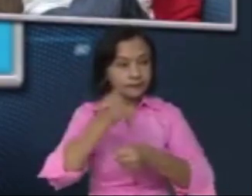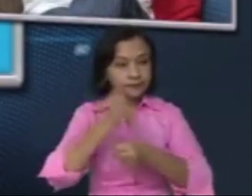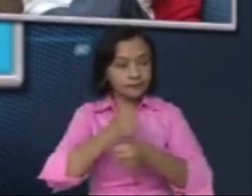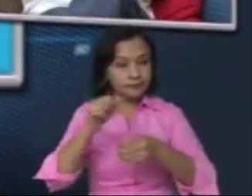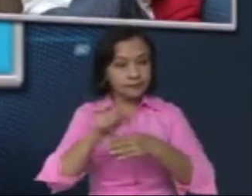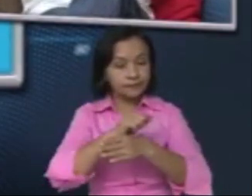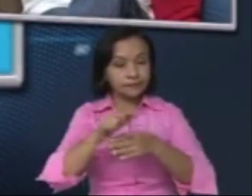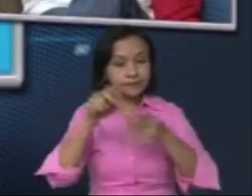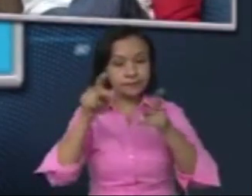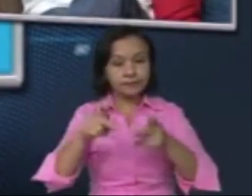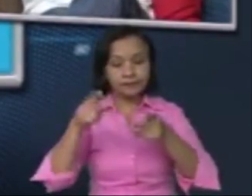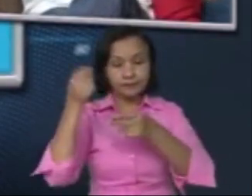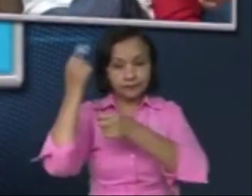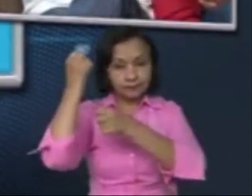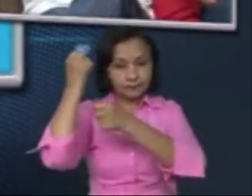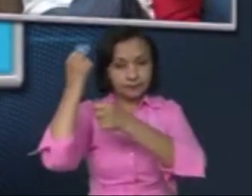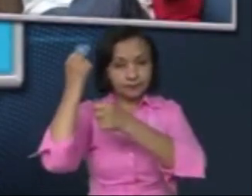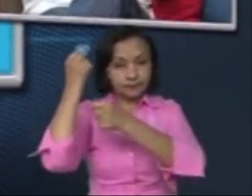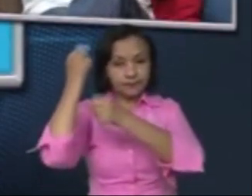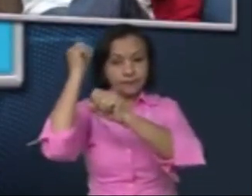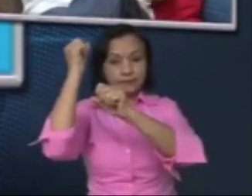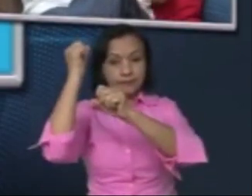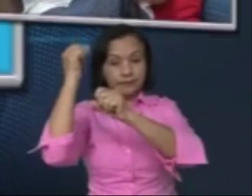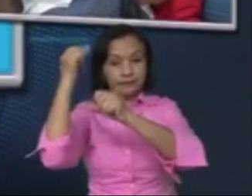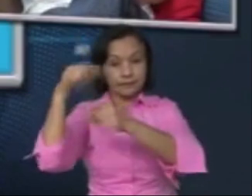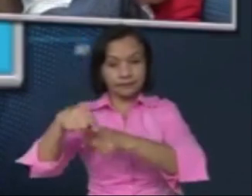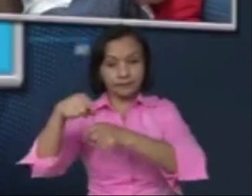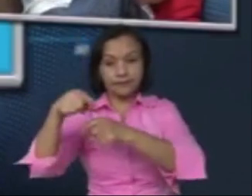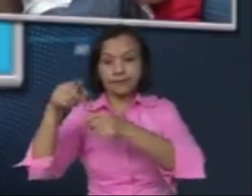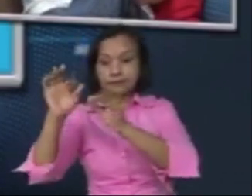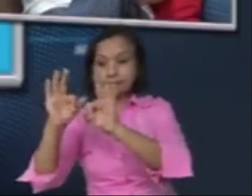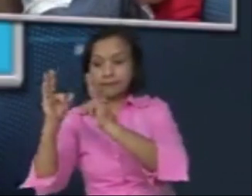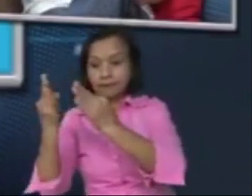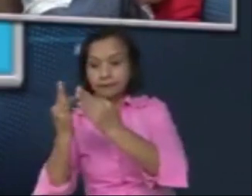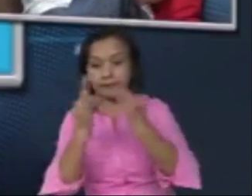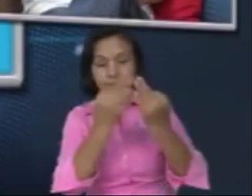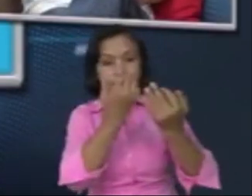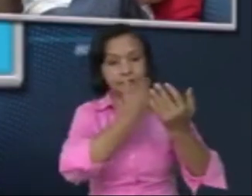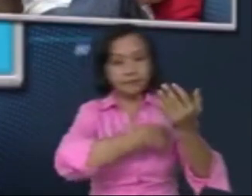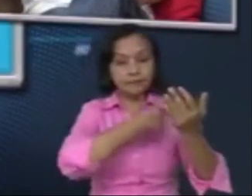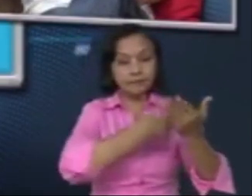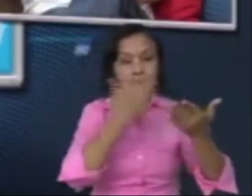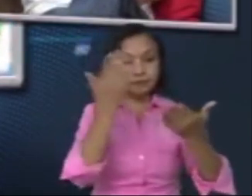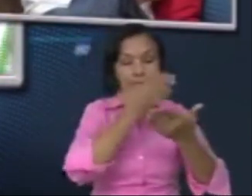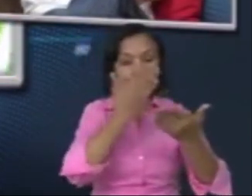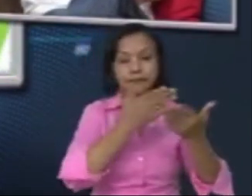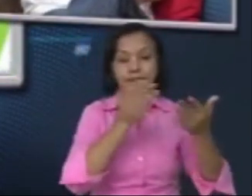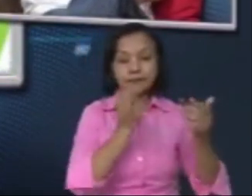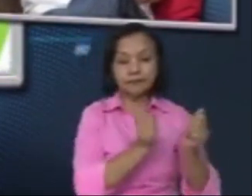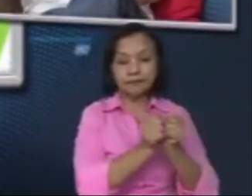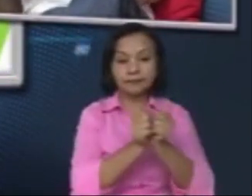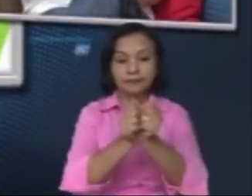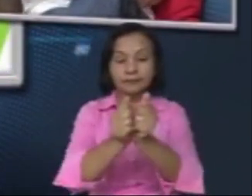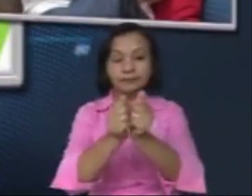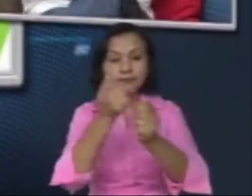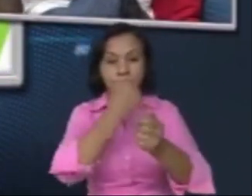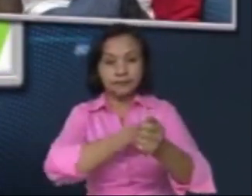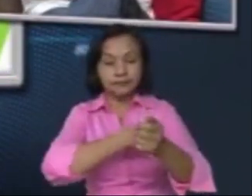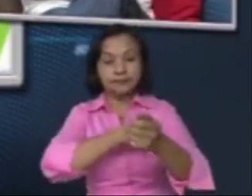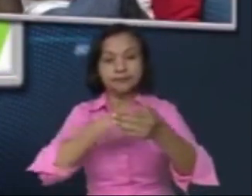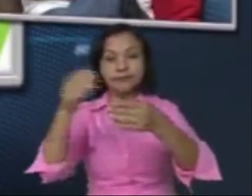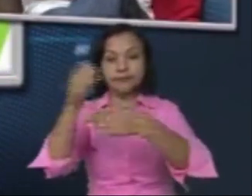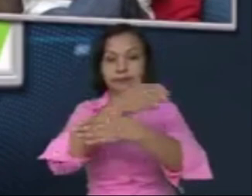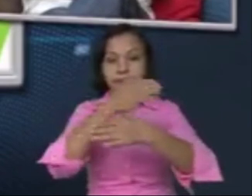líderes comunitarios que van a acompañar a la familia, líderes estudiantiles que van a acompañar a los muchachos en los centros escolares,